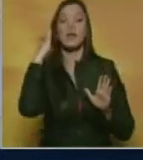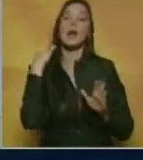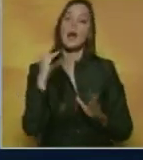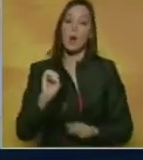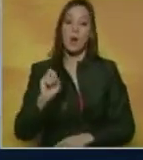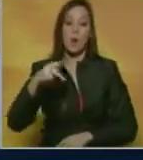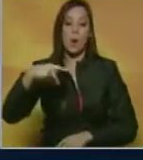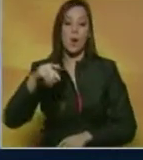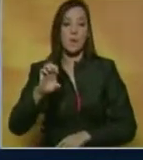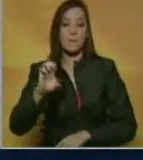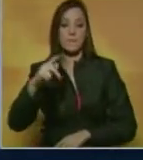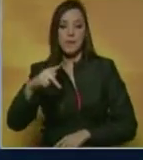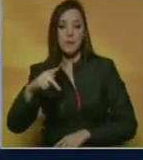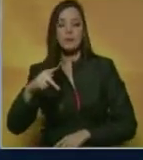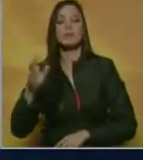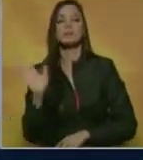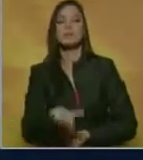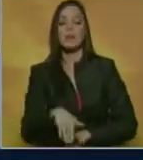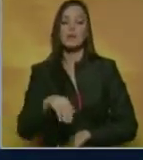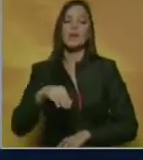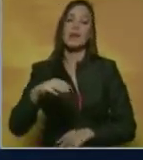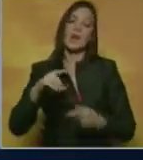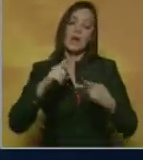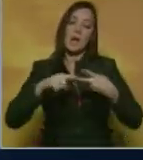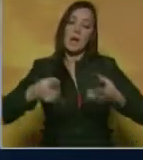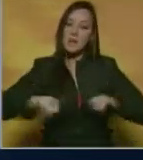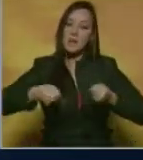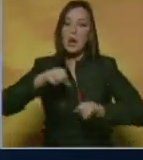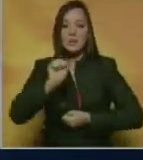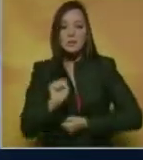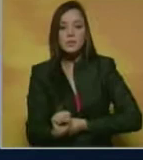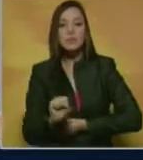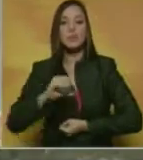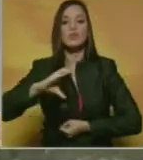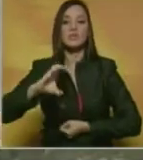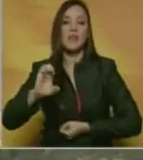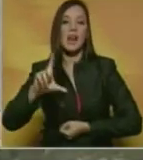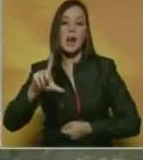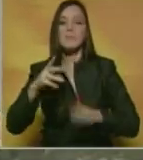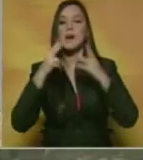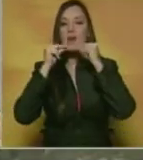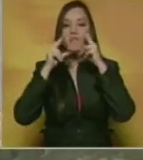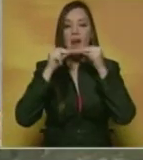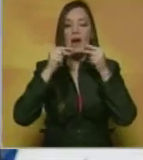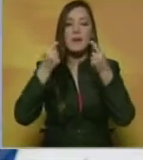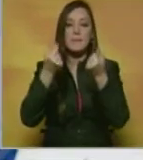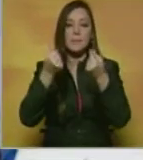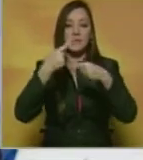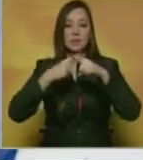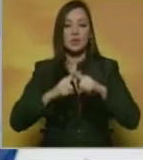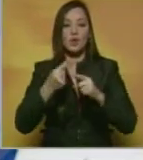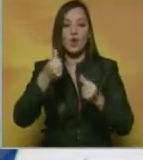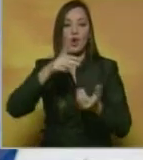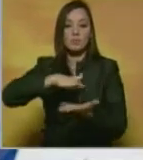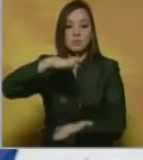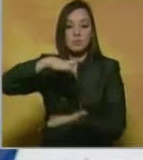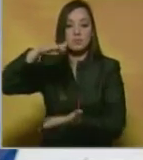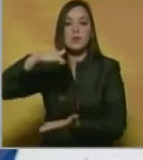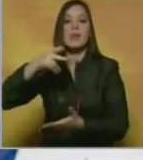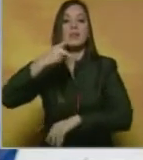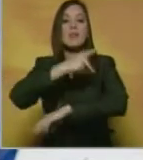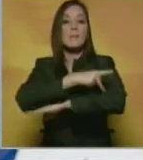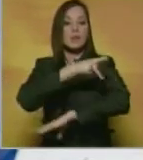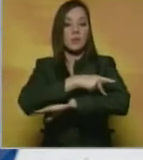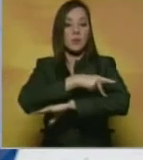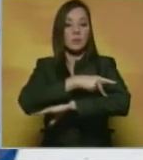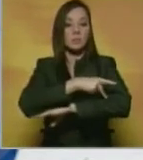la OPEP, de la CELAC y de UNASUR, para abordar la situación de los precios del petróleo. El Ministerio Público de